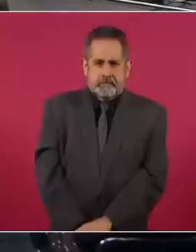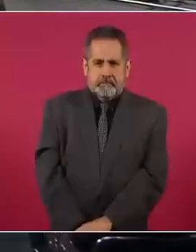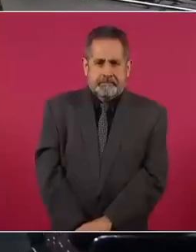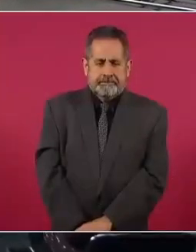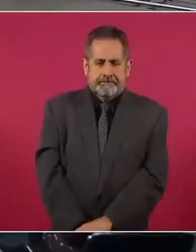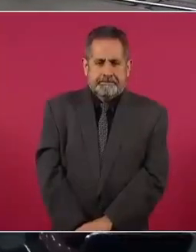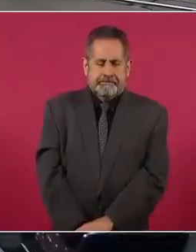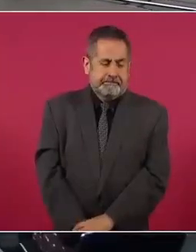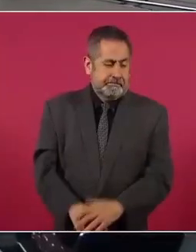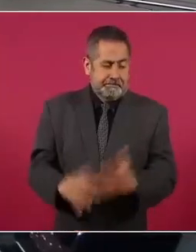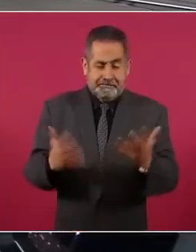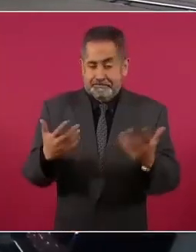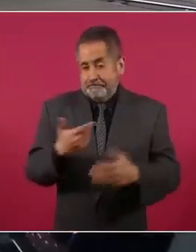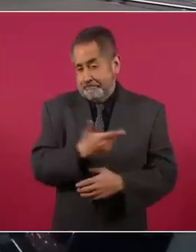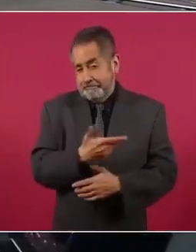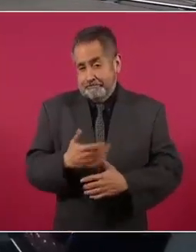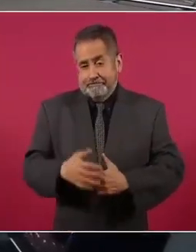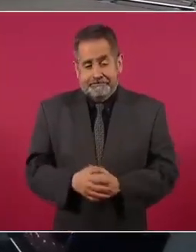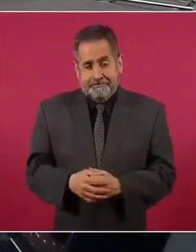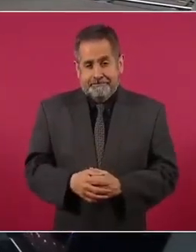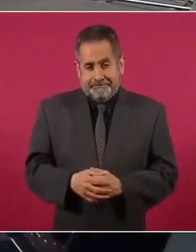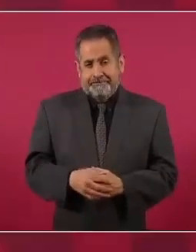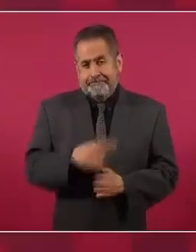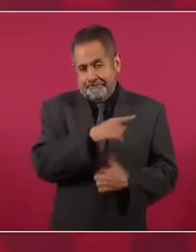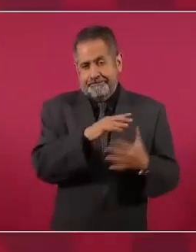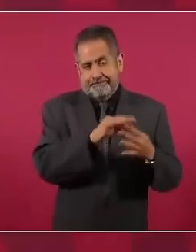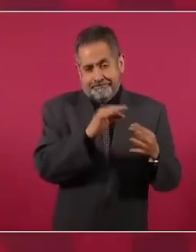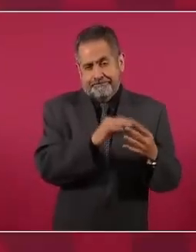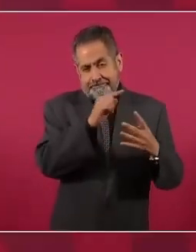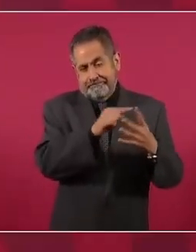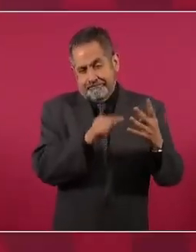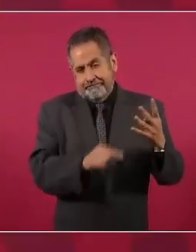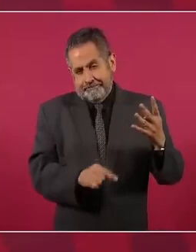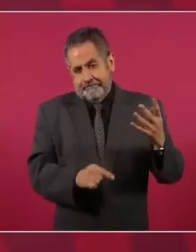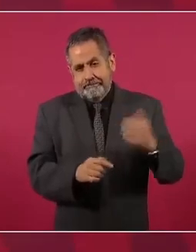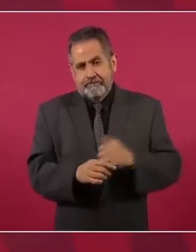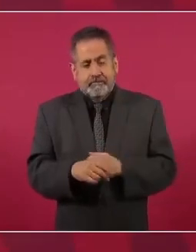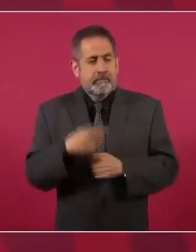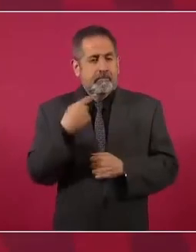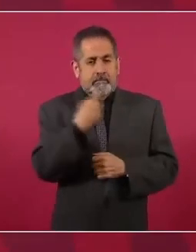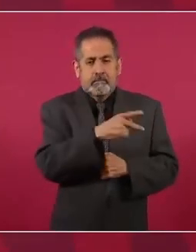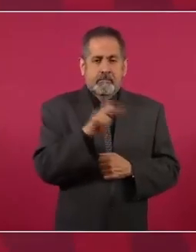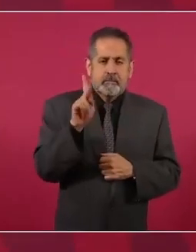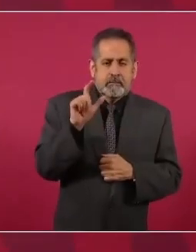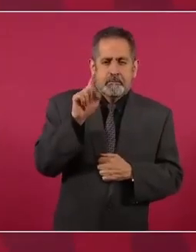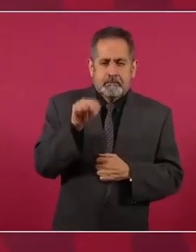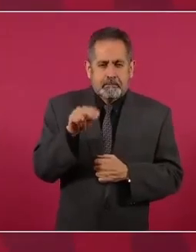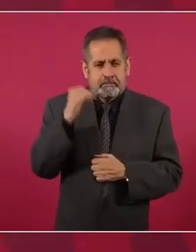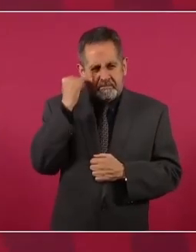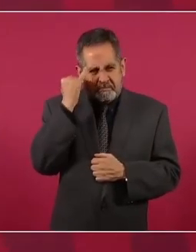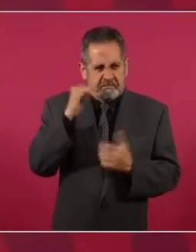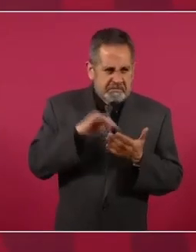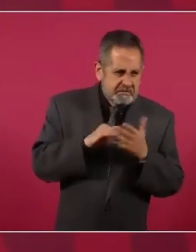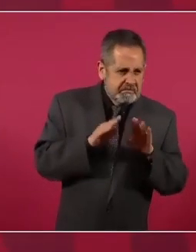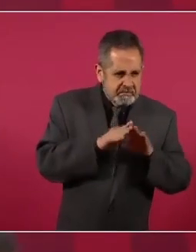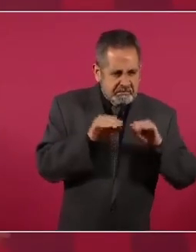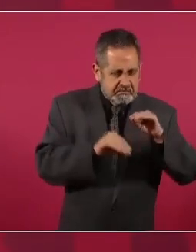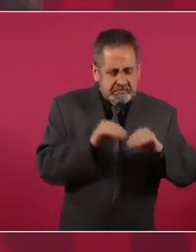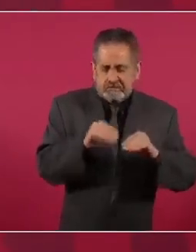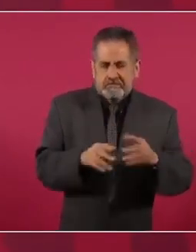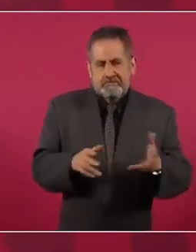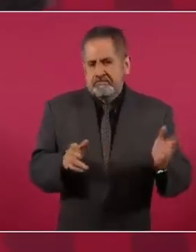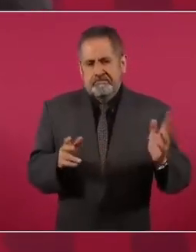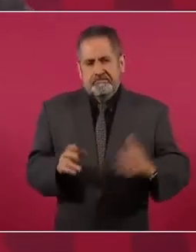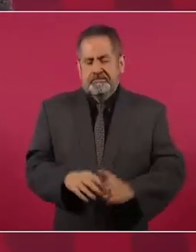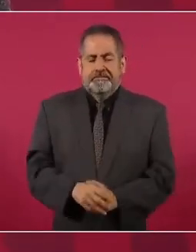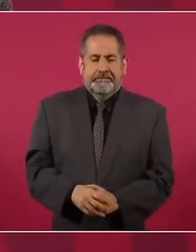A eso es que se refieren, o sea, porque esa es su estrategia de ellos. Yo no